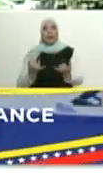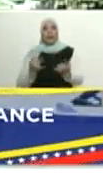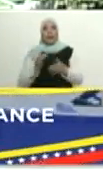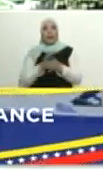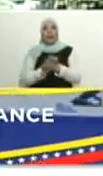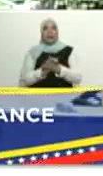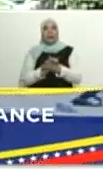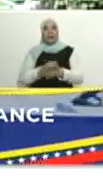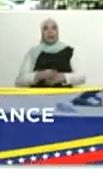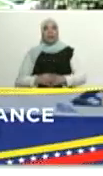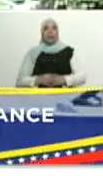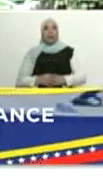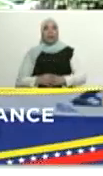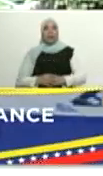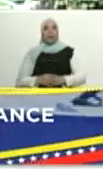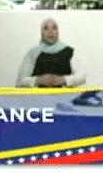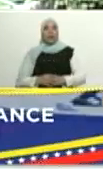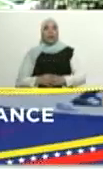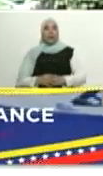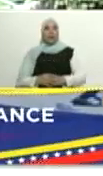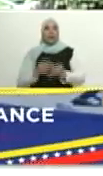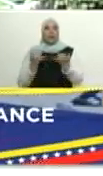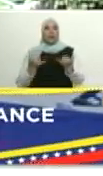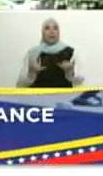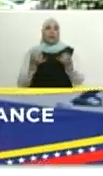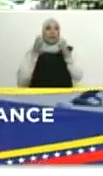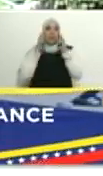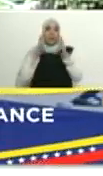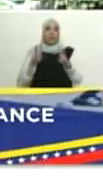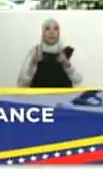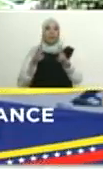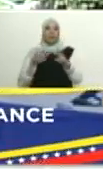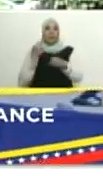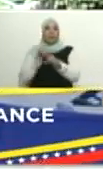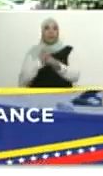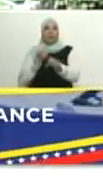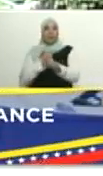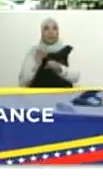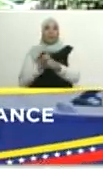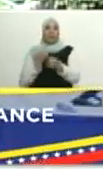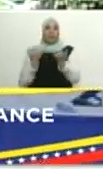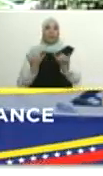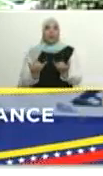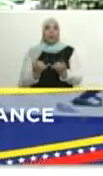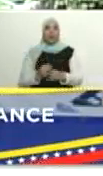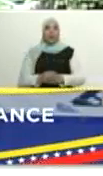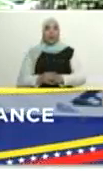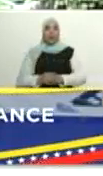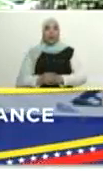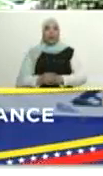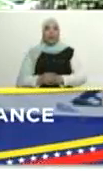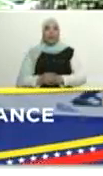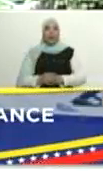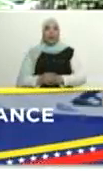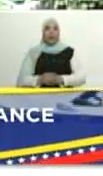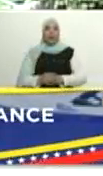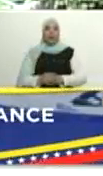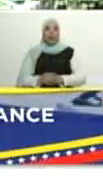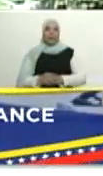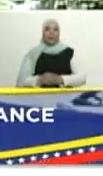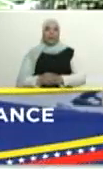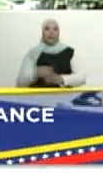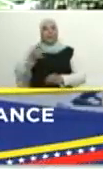a los pronosticadores fracasados de oficio, a las campañas de manipulación